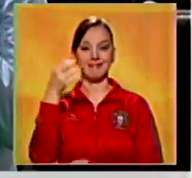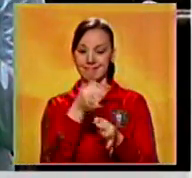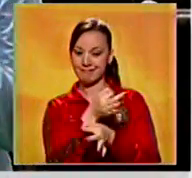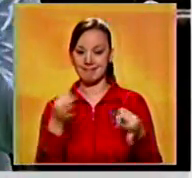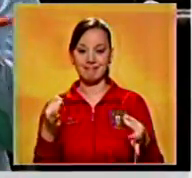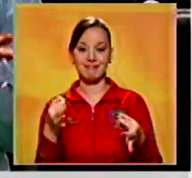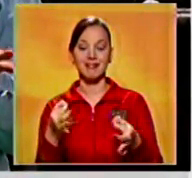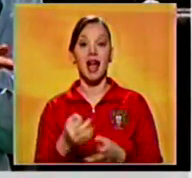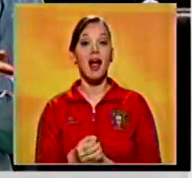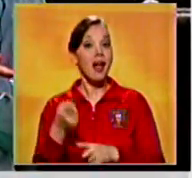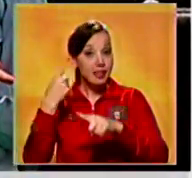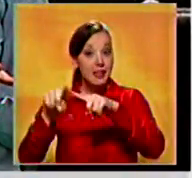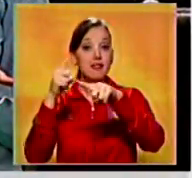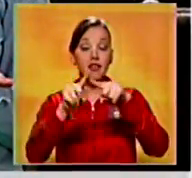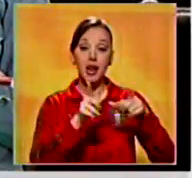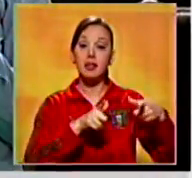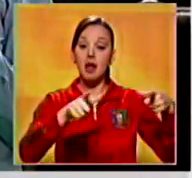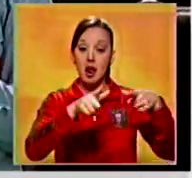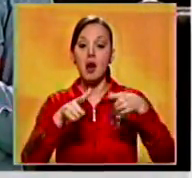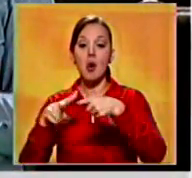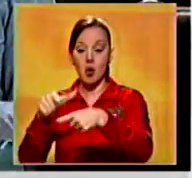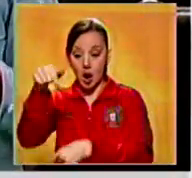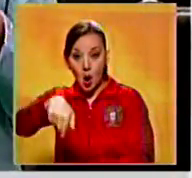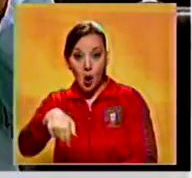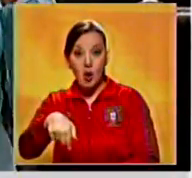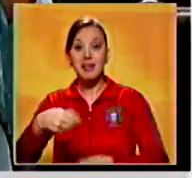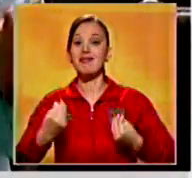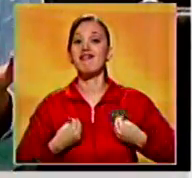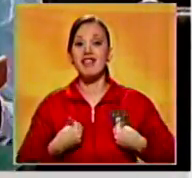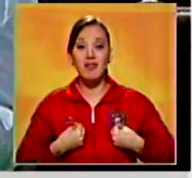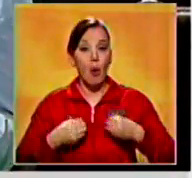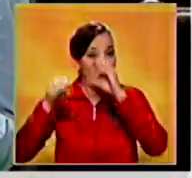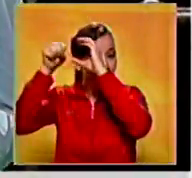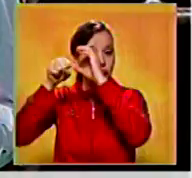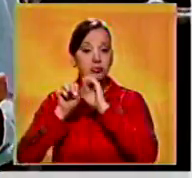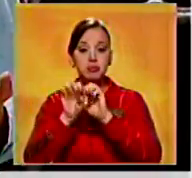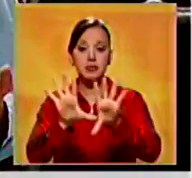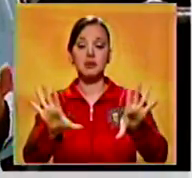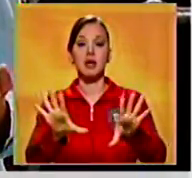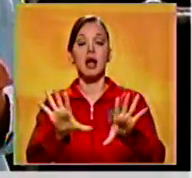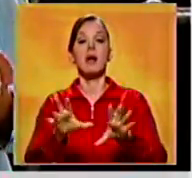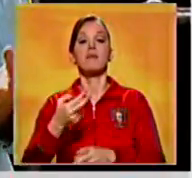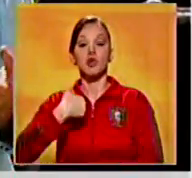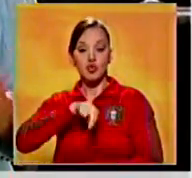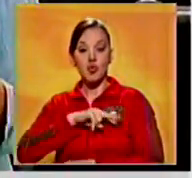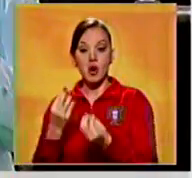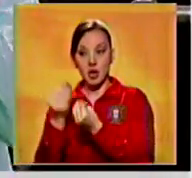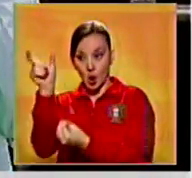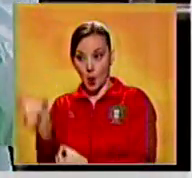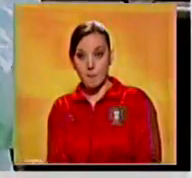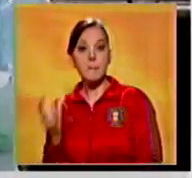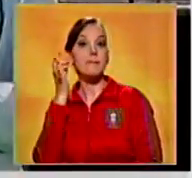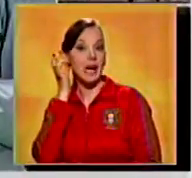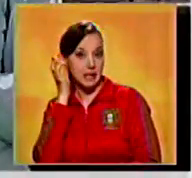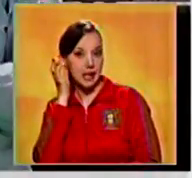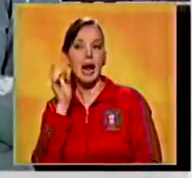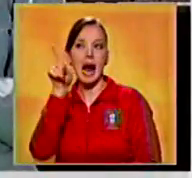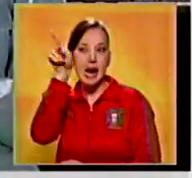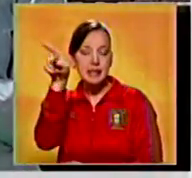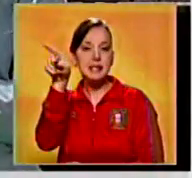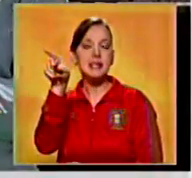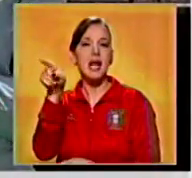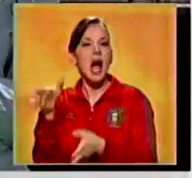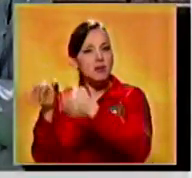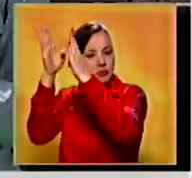varios lugares donde vamos a estar en vivo el día de hoy, nuestra compañera Claudia Andrade va a estar en el Instituto Cultural Brasilero, así que más adelante ustedes verán lo que está